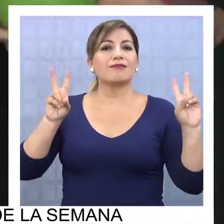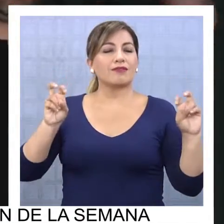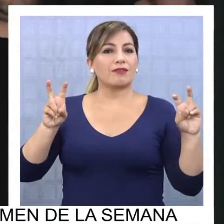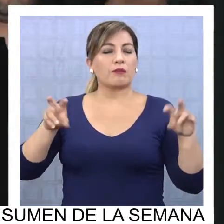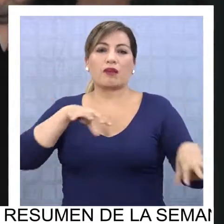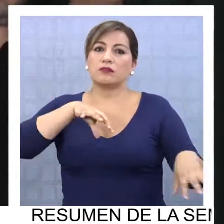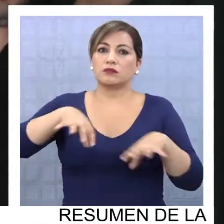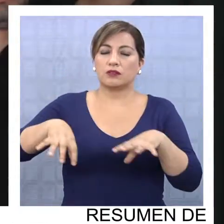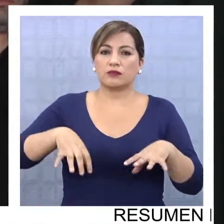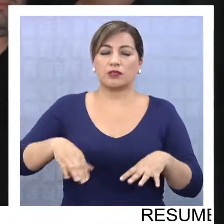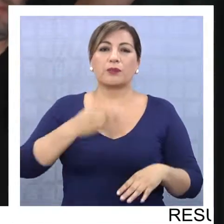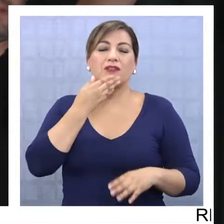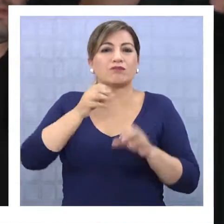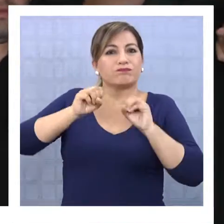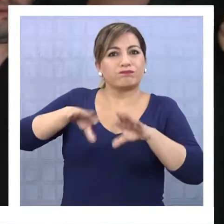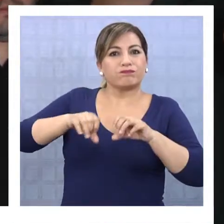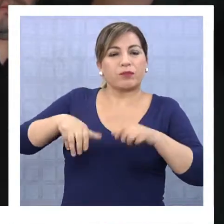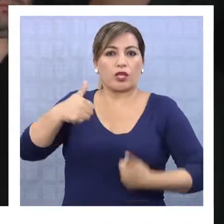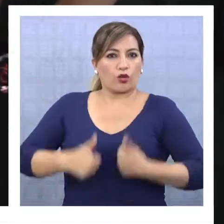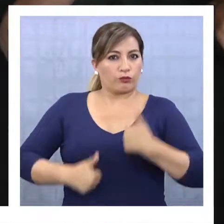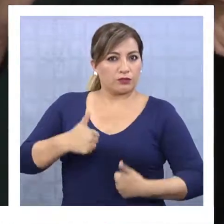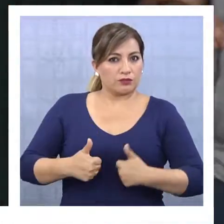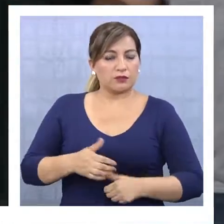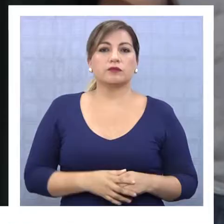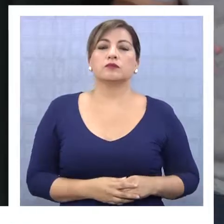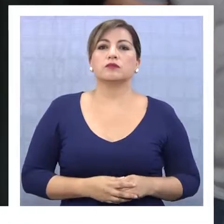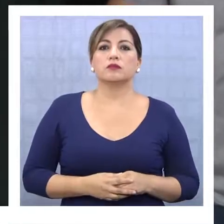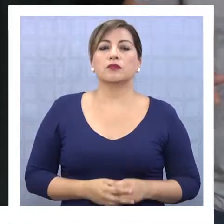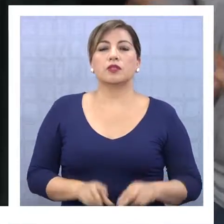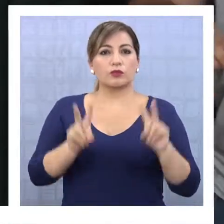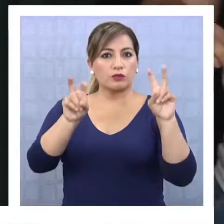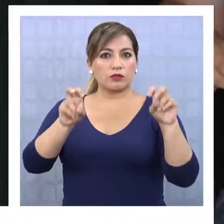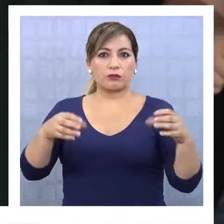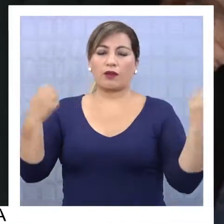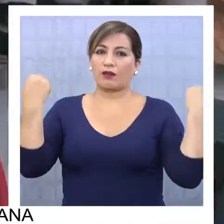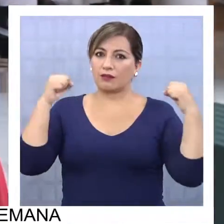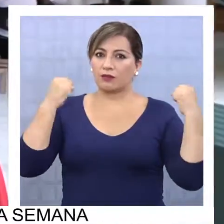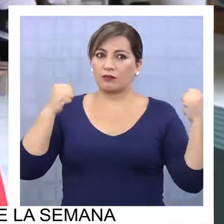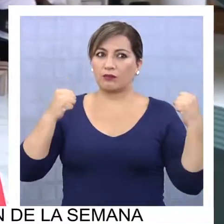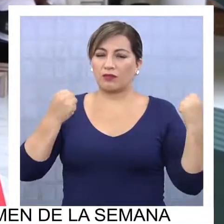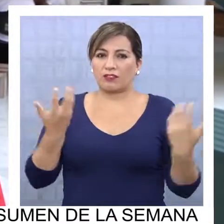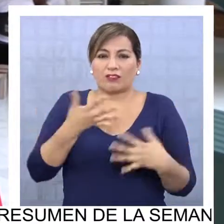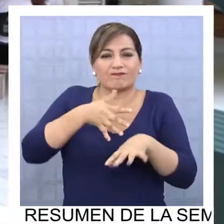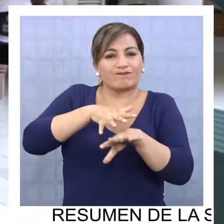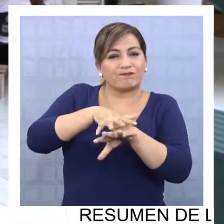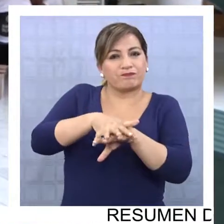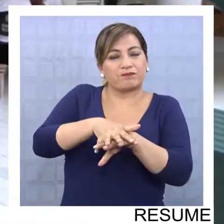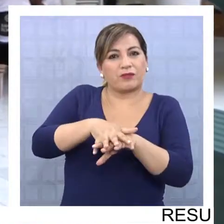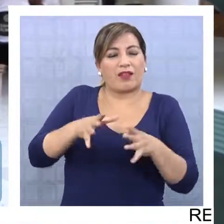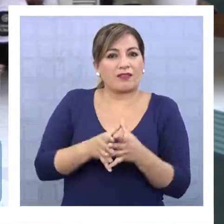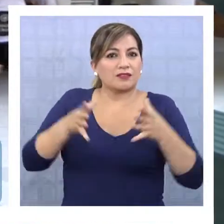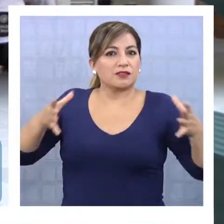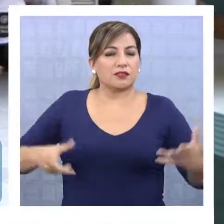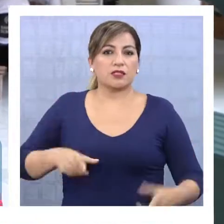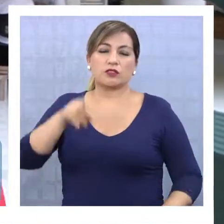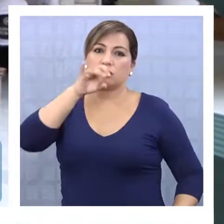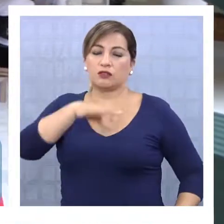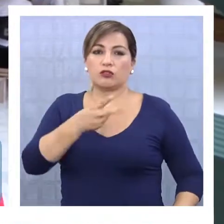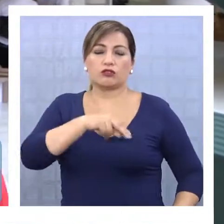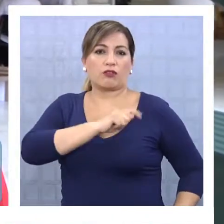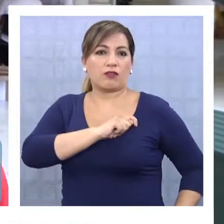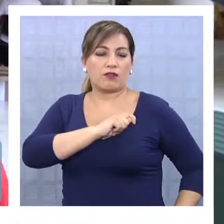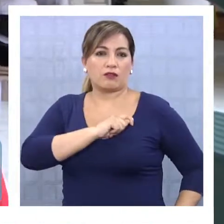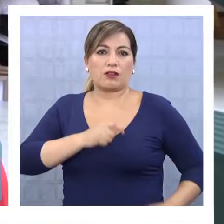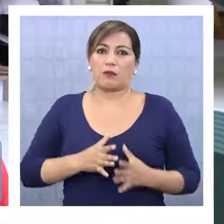lo recreativo como formativo y competitivo. En un contexto de que el deporte adaptado ya ha crecido en Chile, nosotros como Teletón